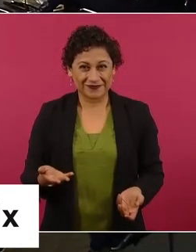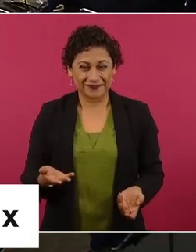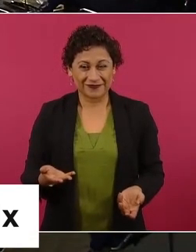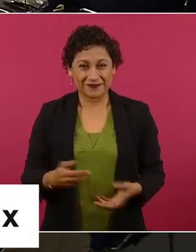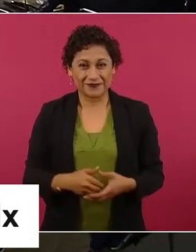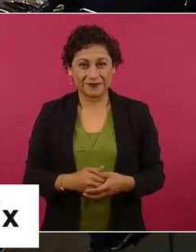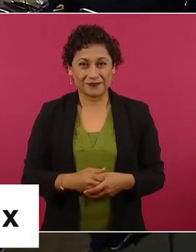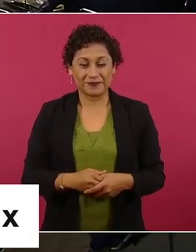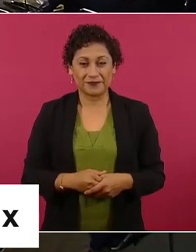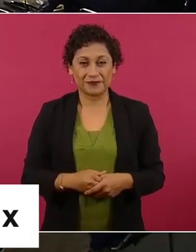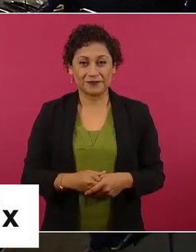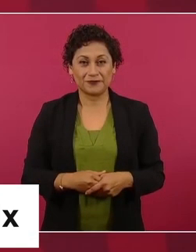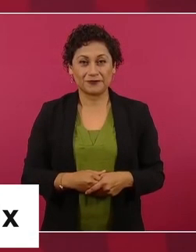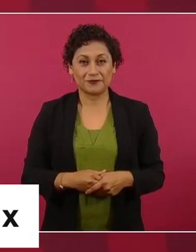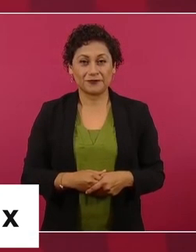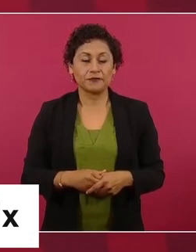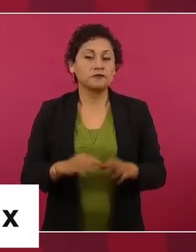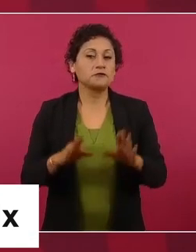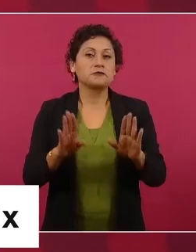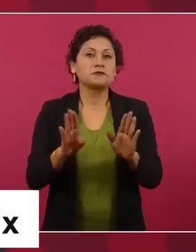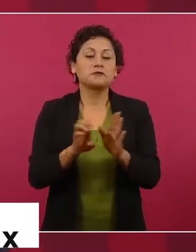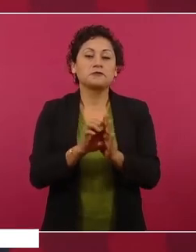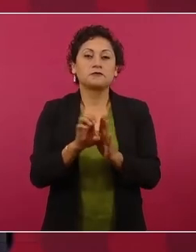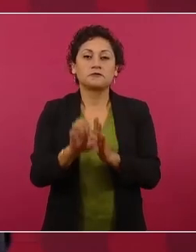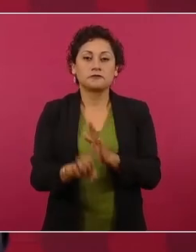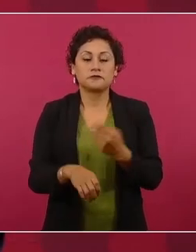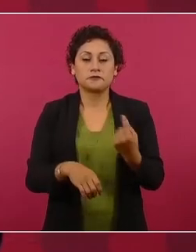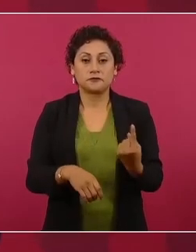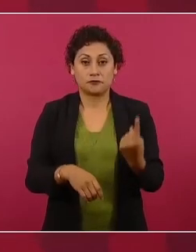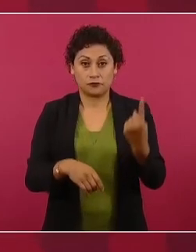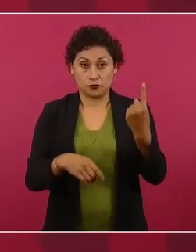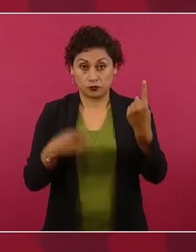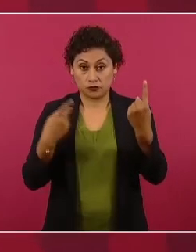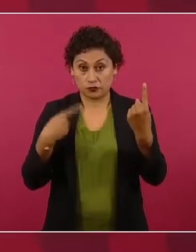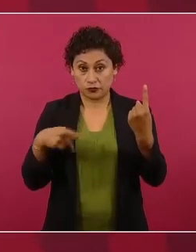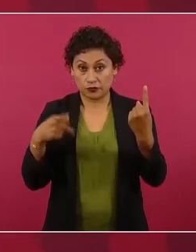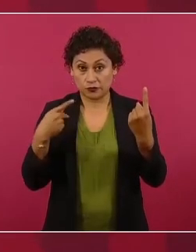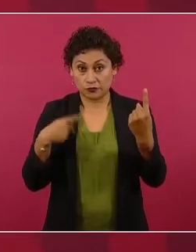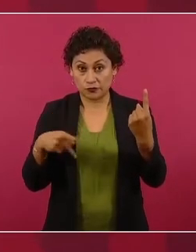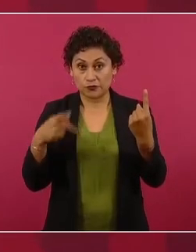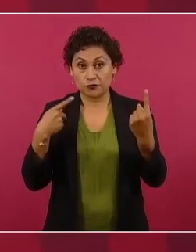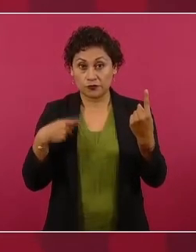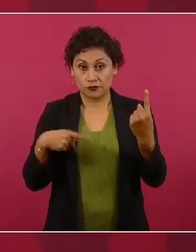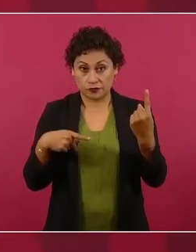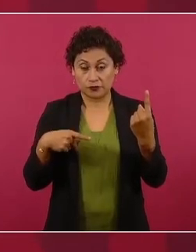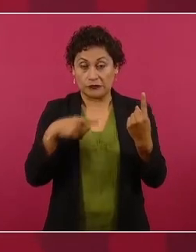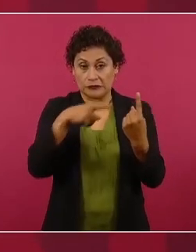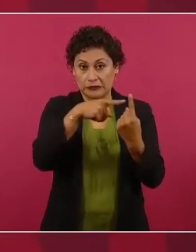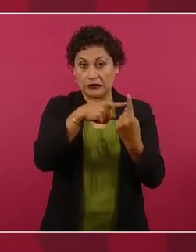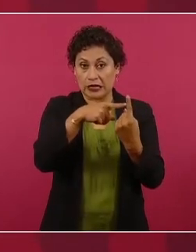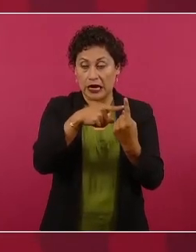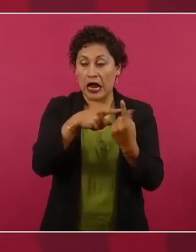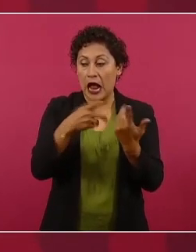si una persona queda en libertad